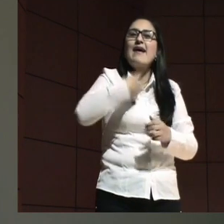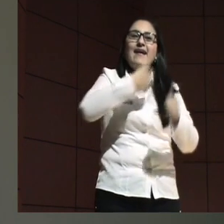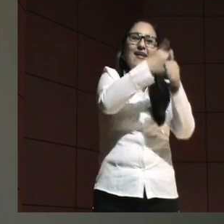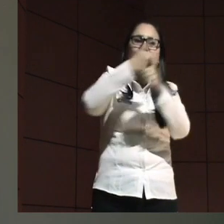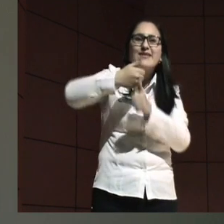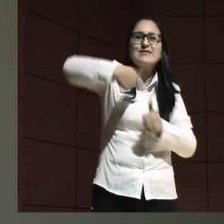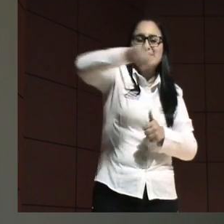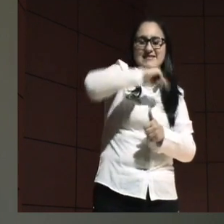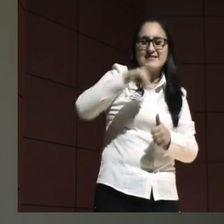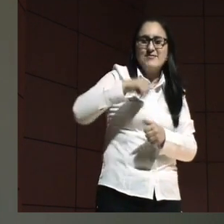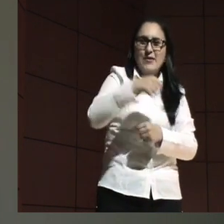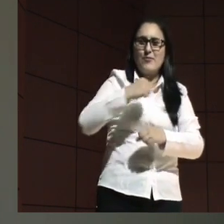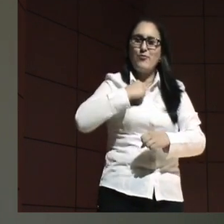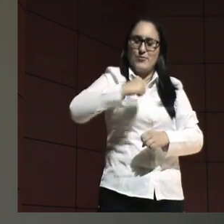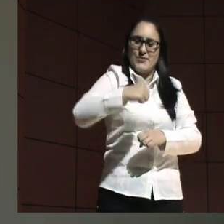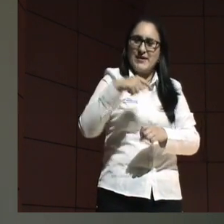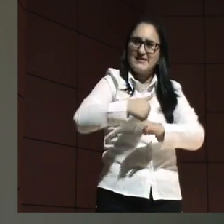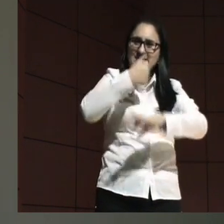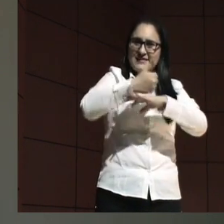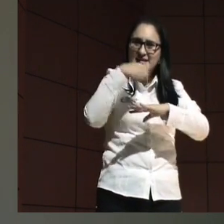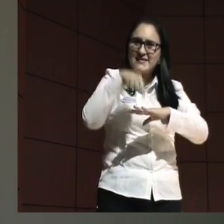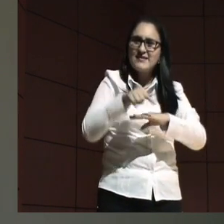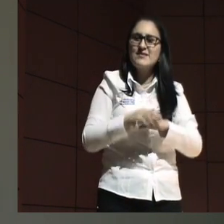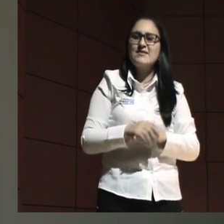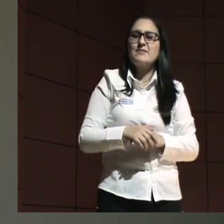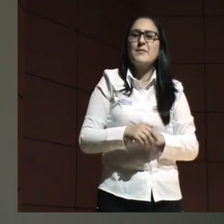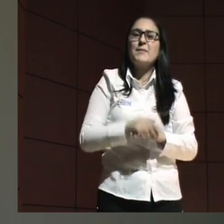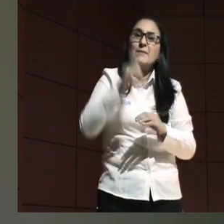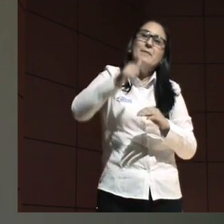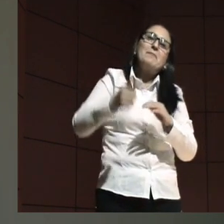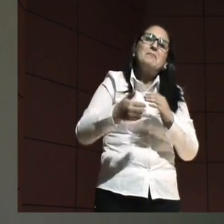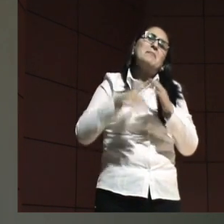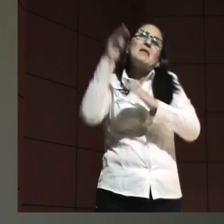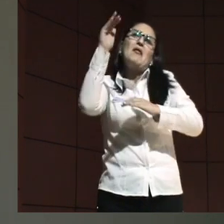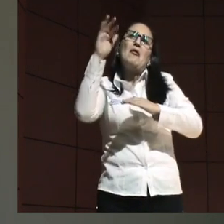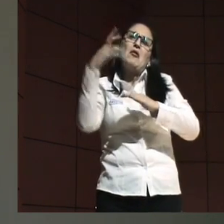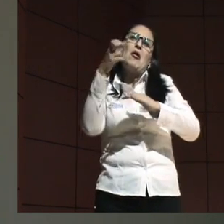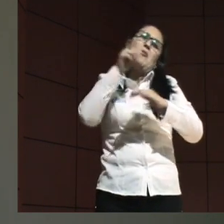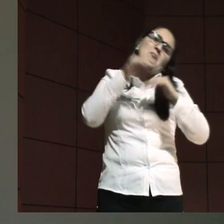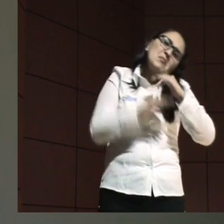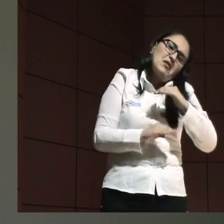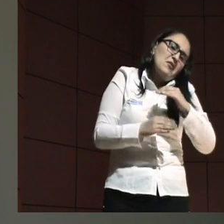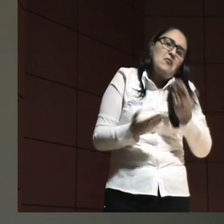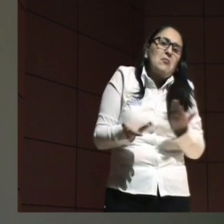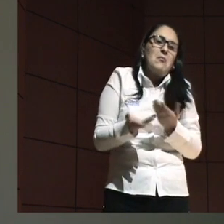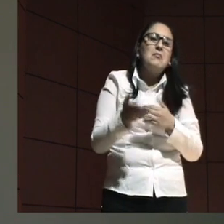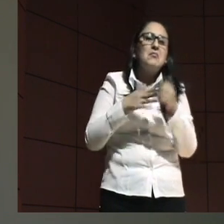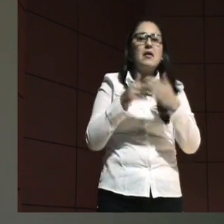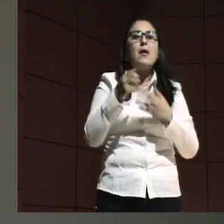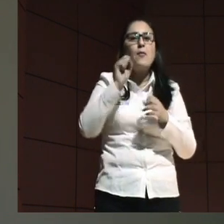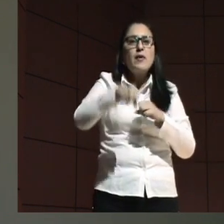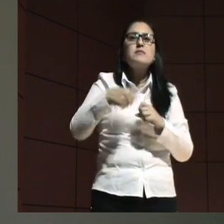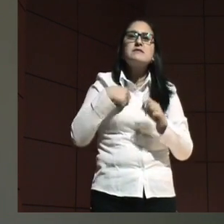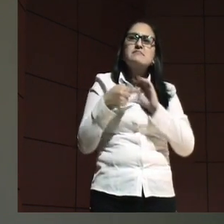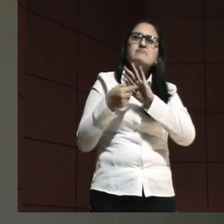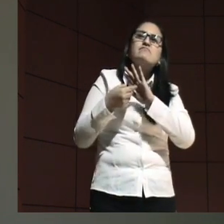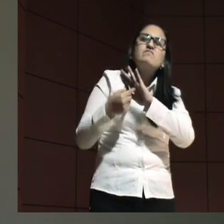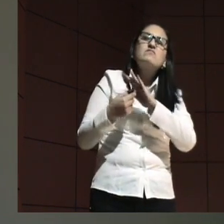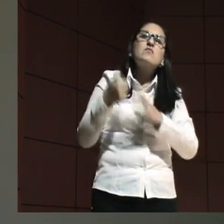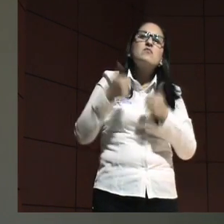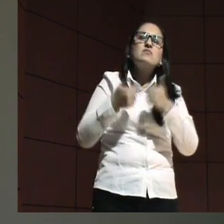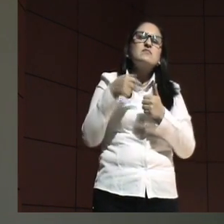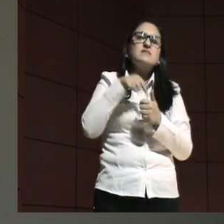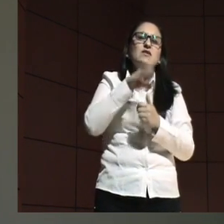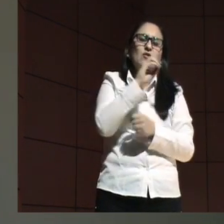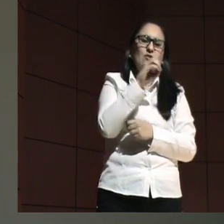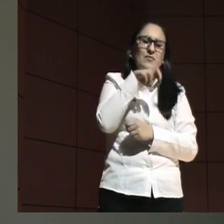si cada uno de los que tenemos un poder directivo, mayor o menor, podemos ir señalando qué es la otredad